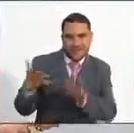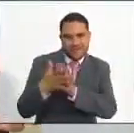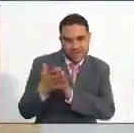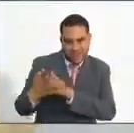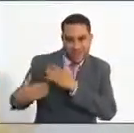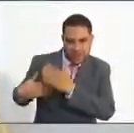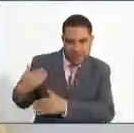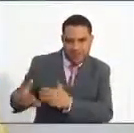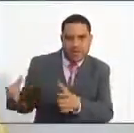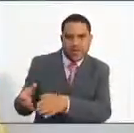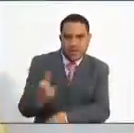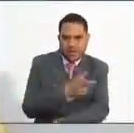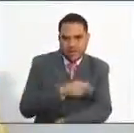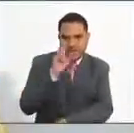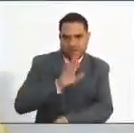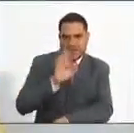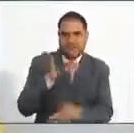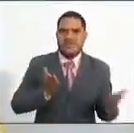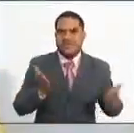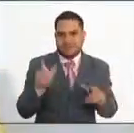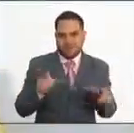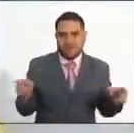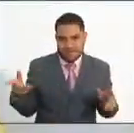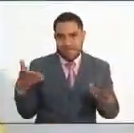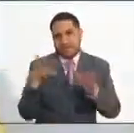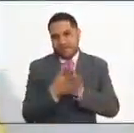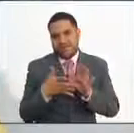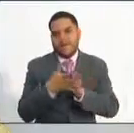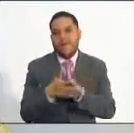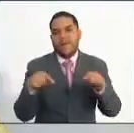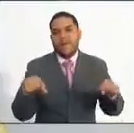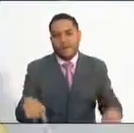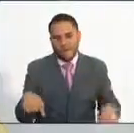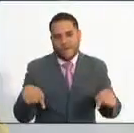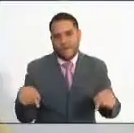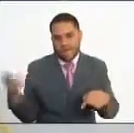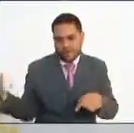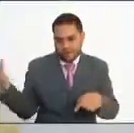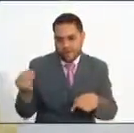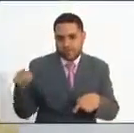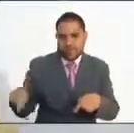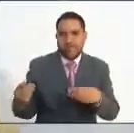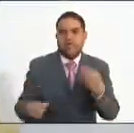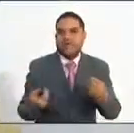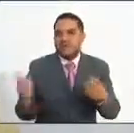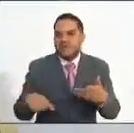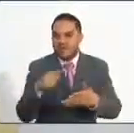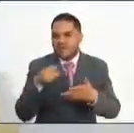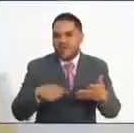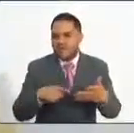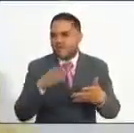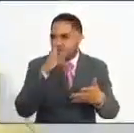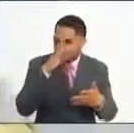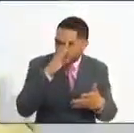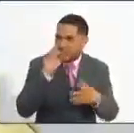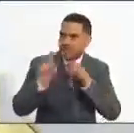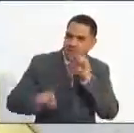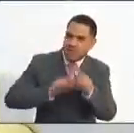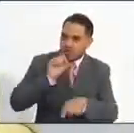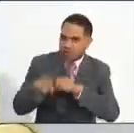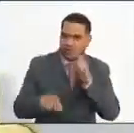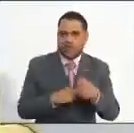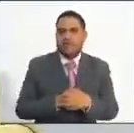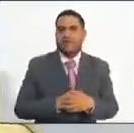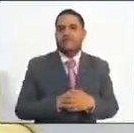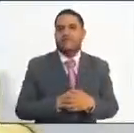comisionados de la Comisión Nacional de Servicio Civil que nos acompañan en el día de hoy y tras resolver una serie de inquietudes y dudas que